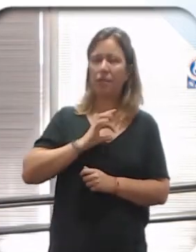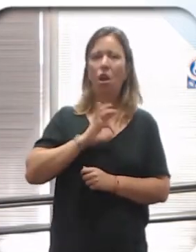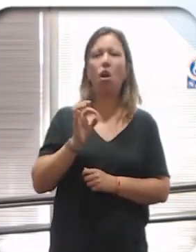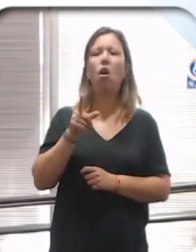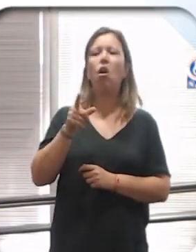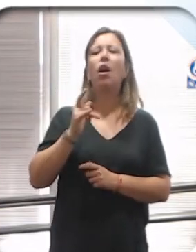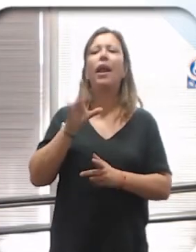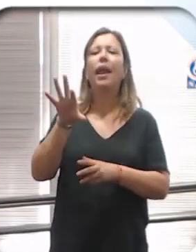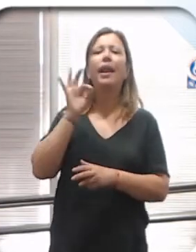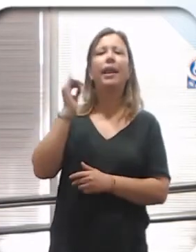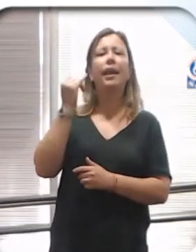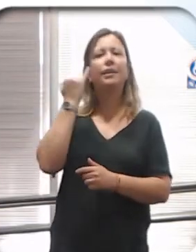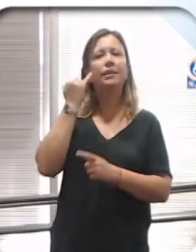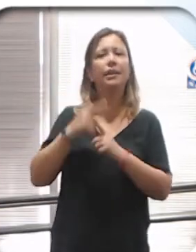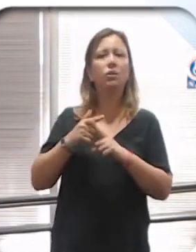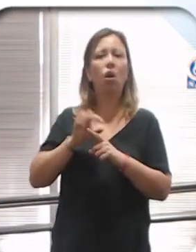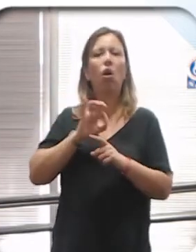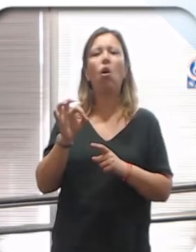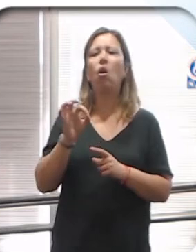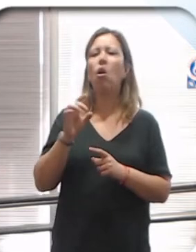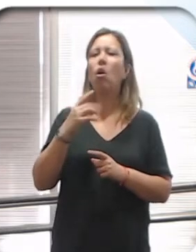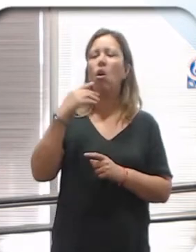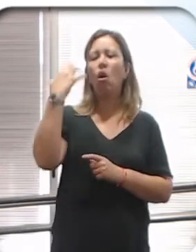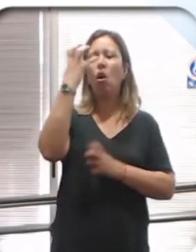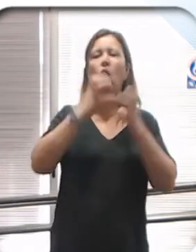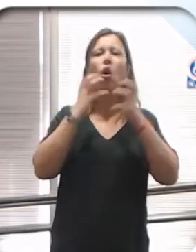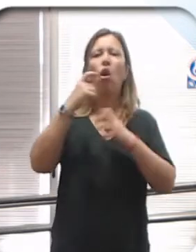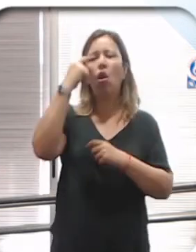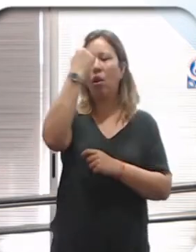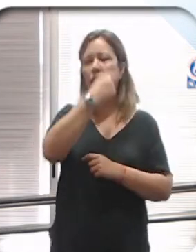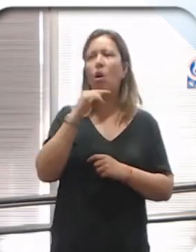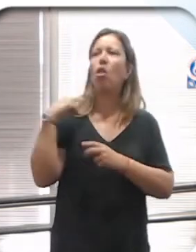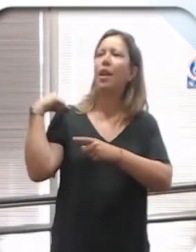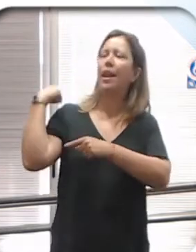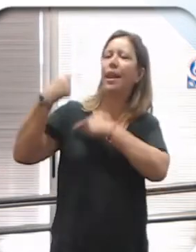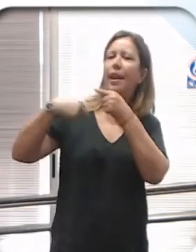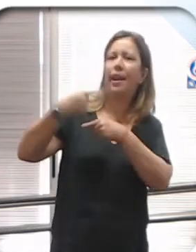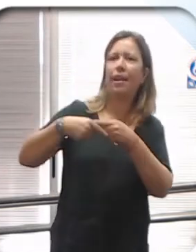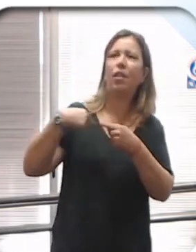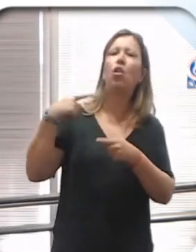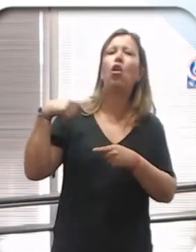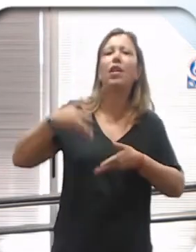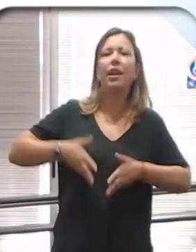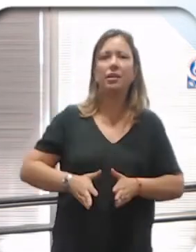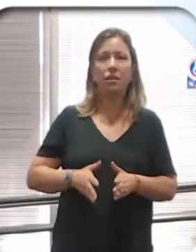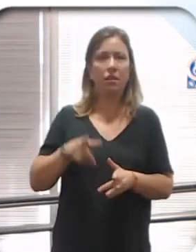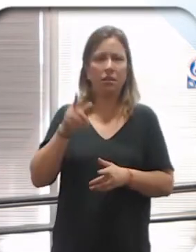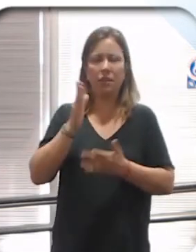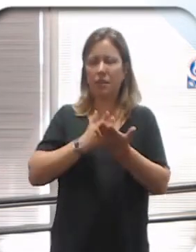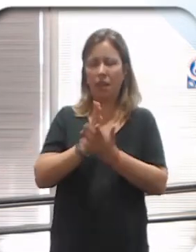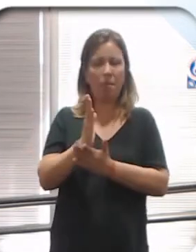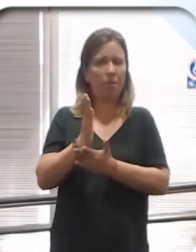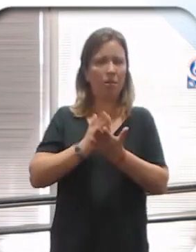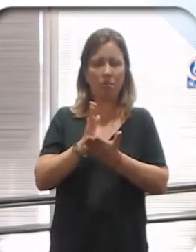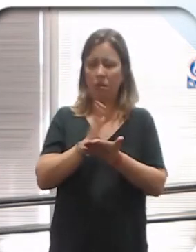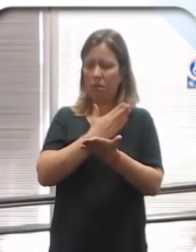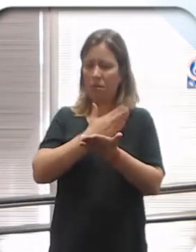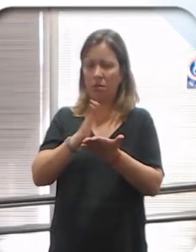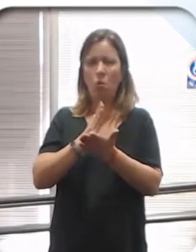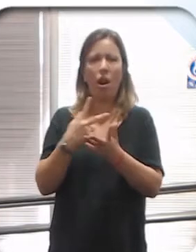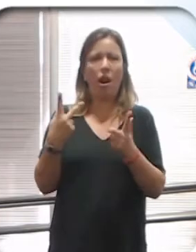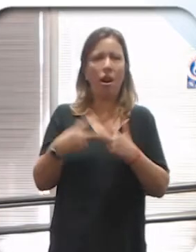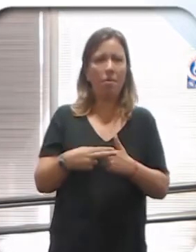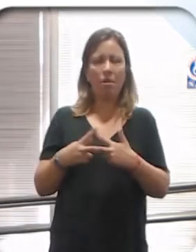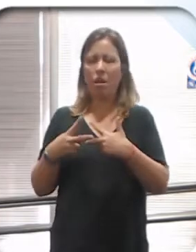sexual, la etnia y sí también por lo que es su discapacidad. Entonces, ¿están fuertemente